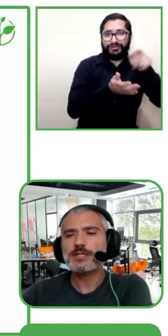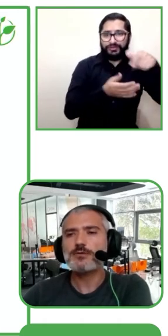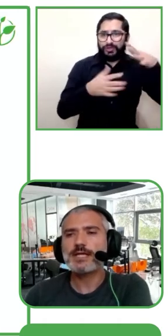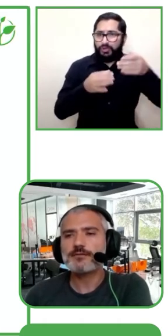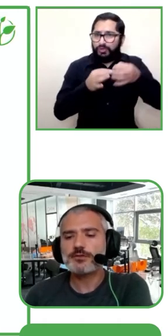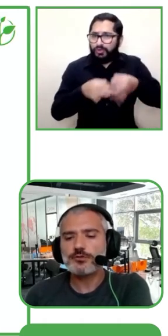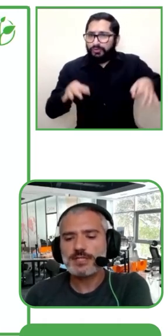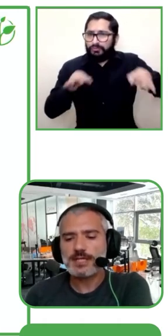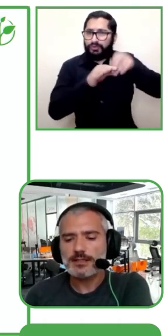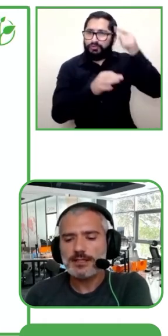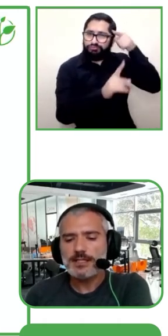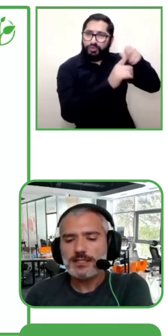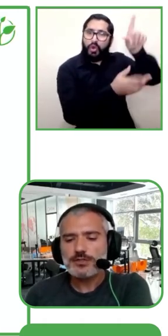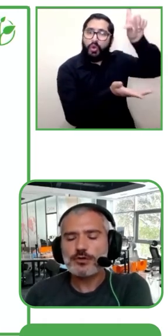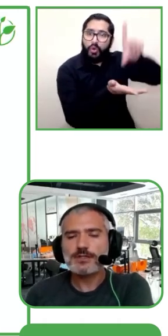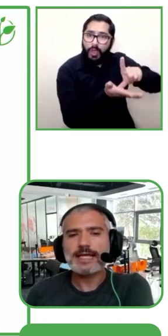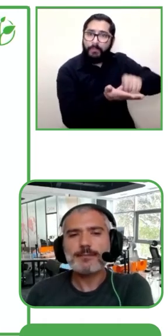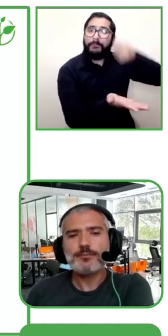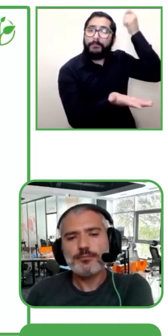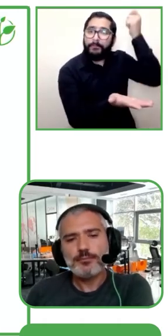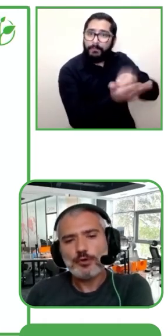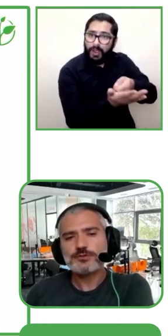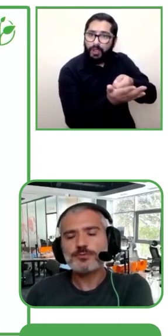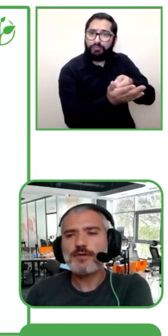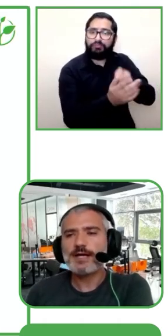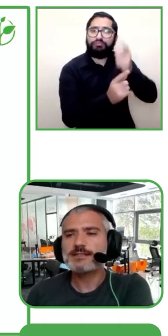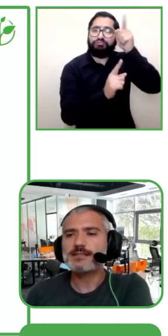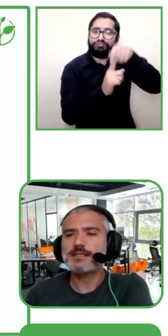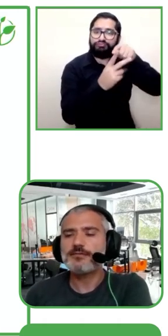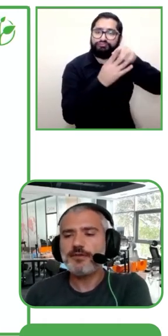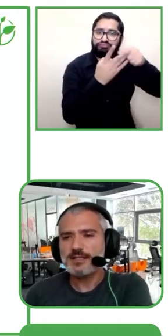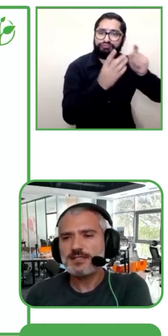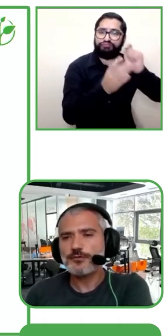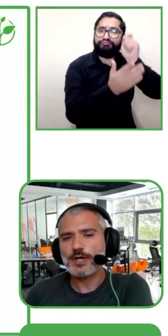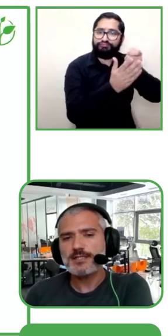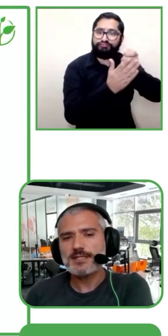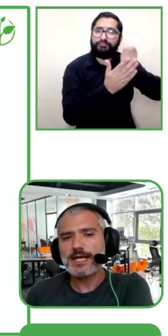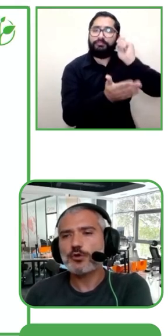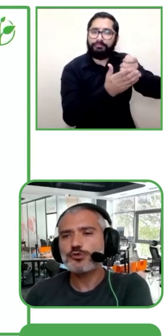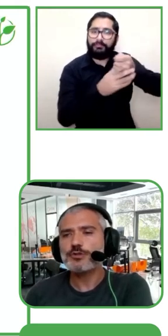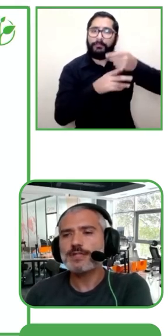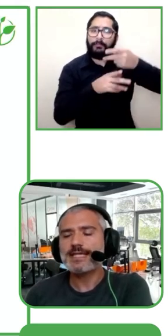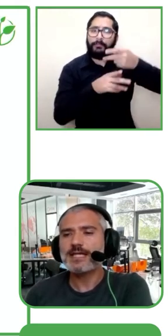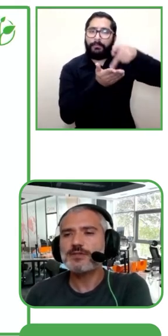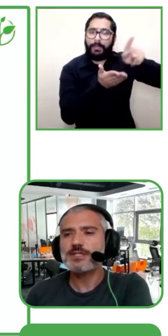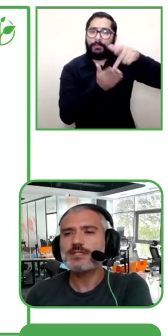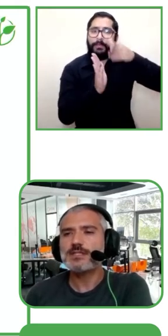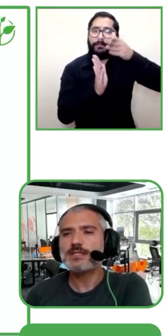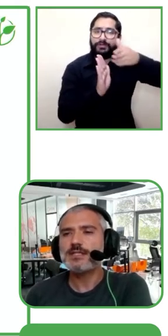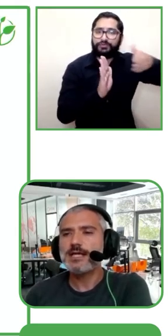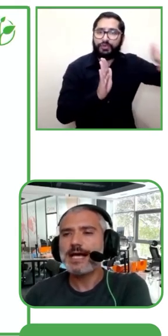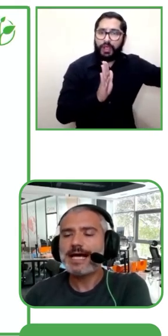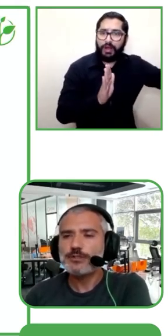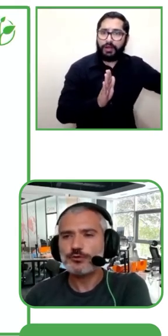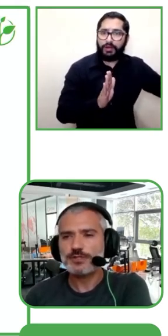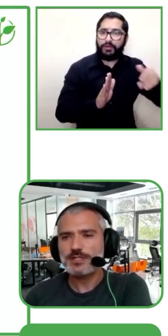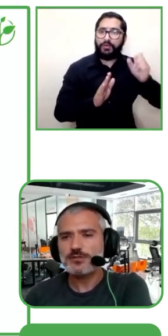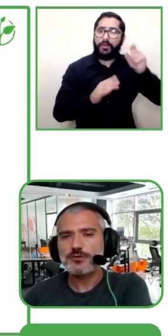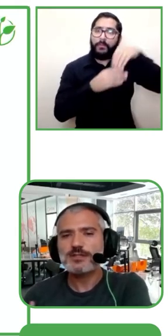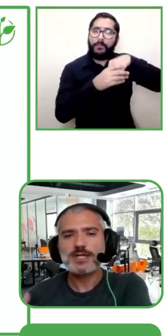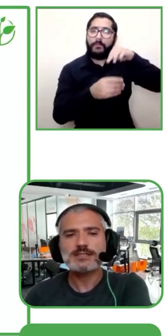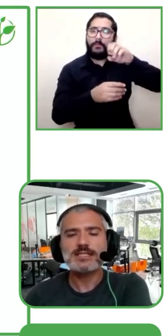también tenemos diferentes sponsors que entregan